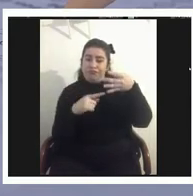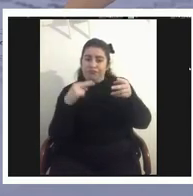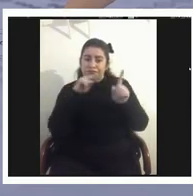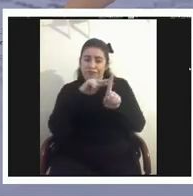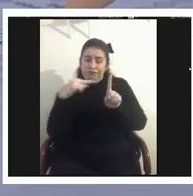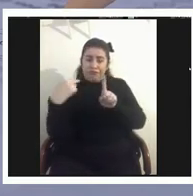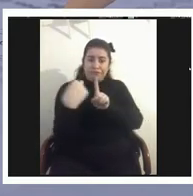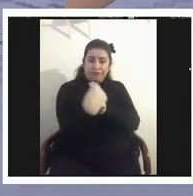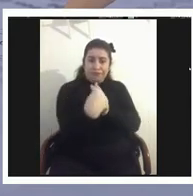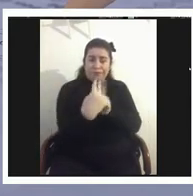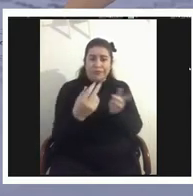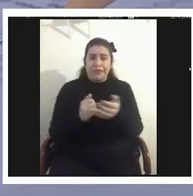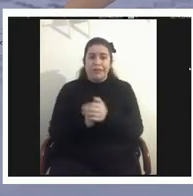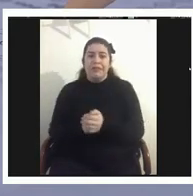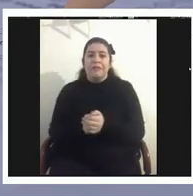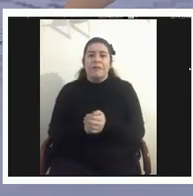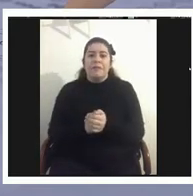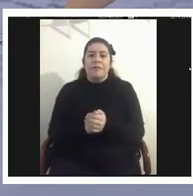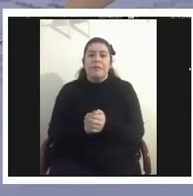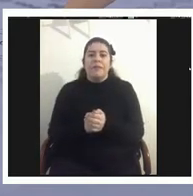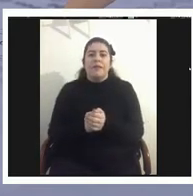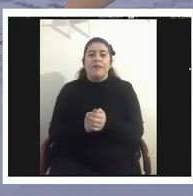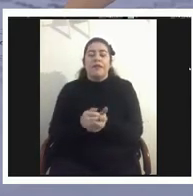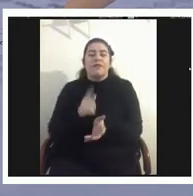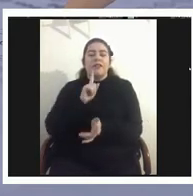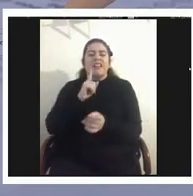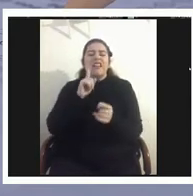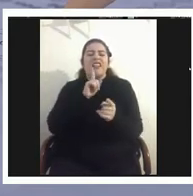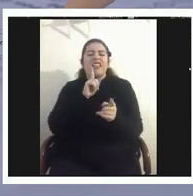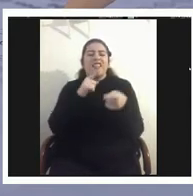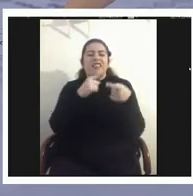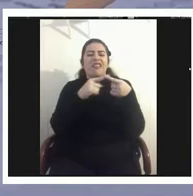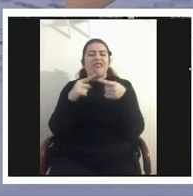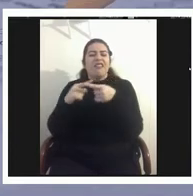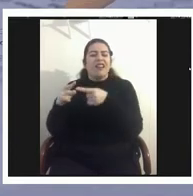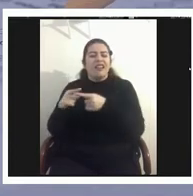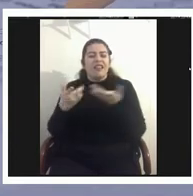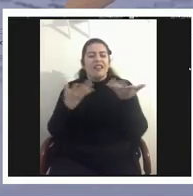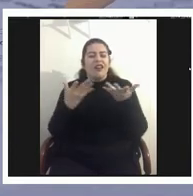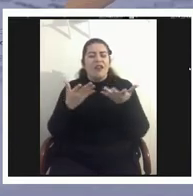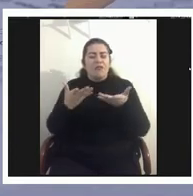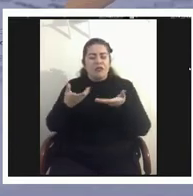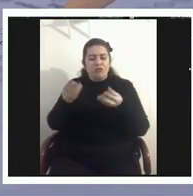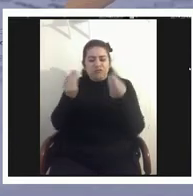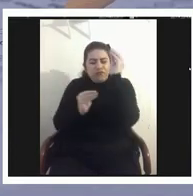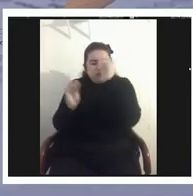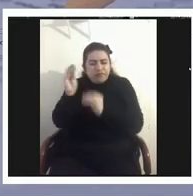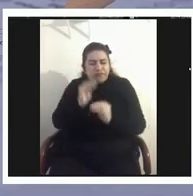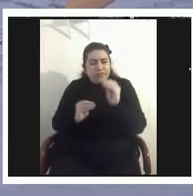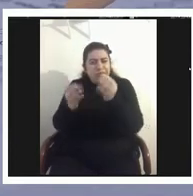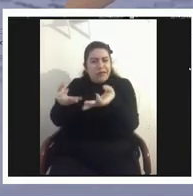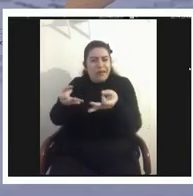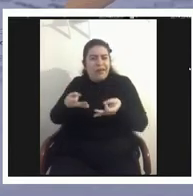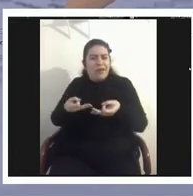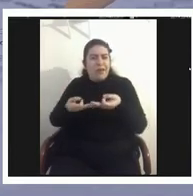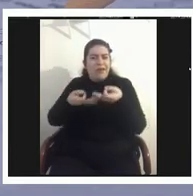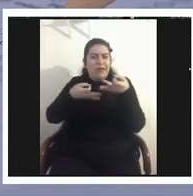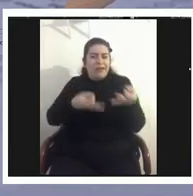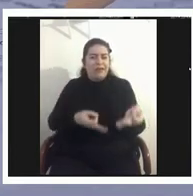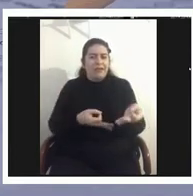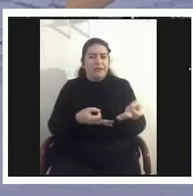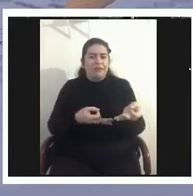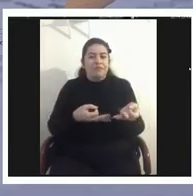tiene distintas consecuencias de cómo uno organiza su rendición de cuentas por ejemplo en la perspectiva de la